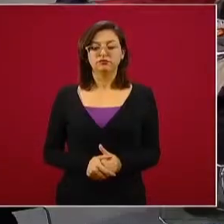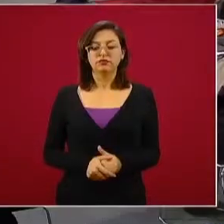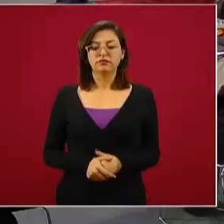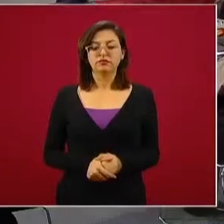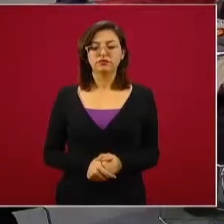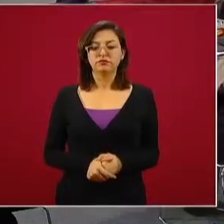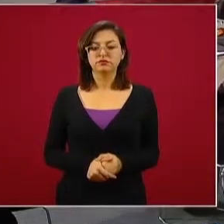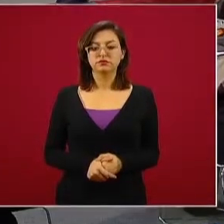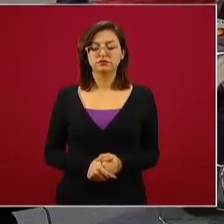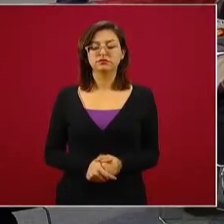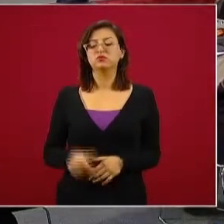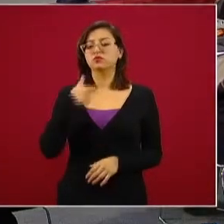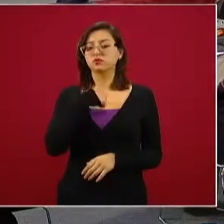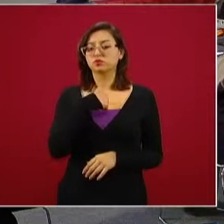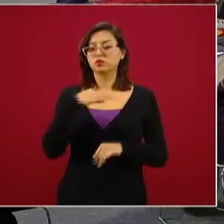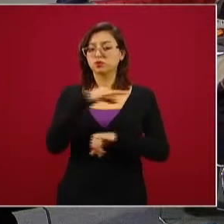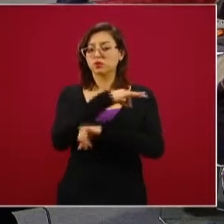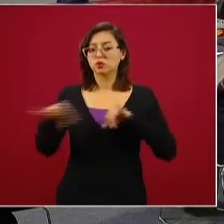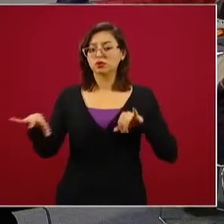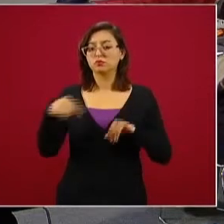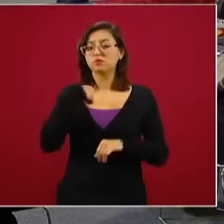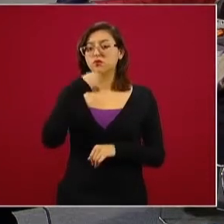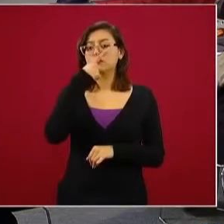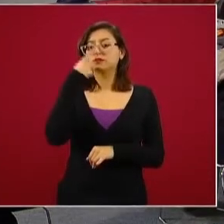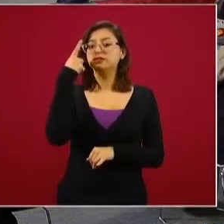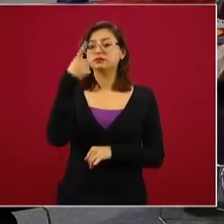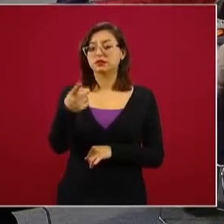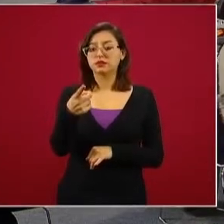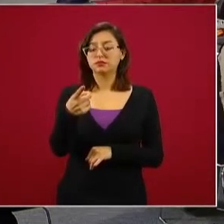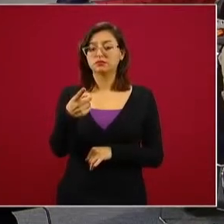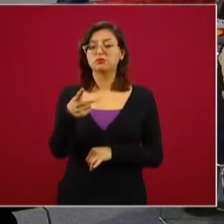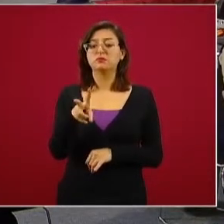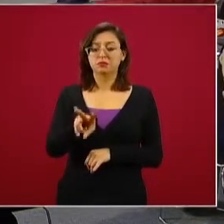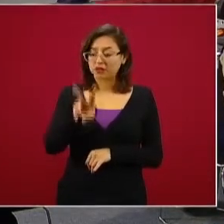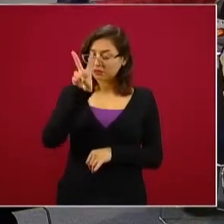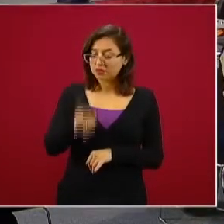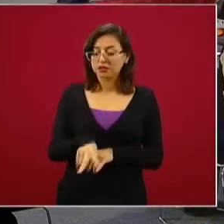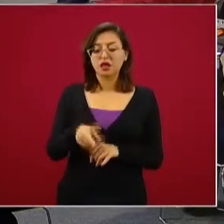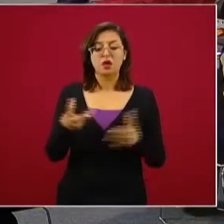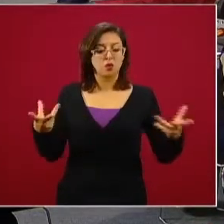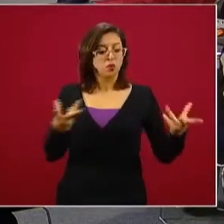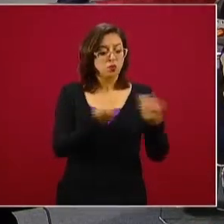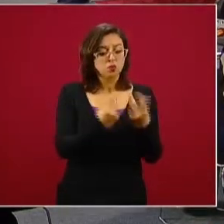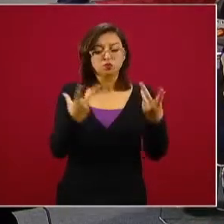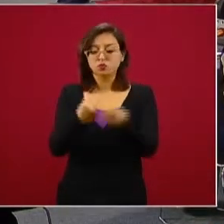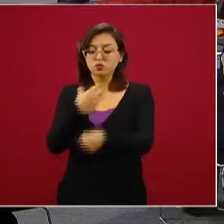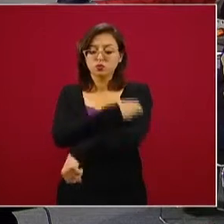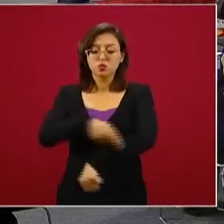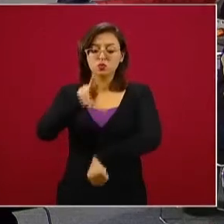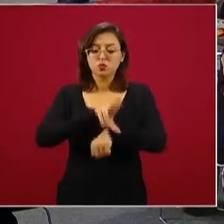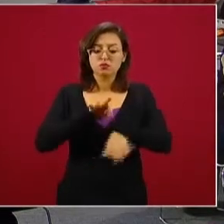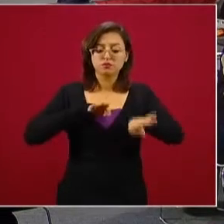resumo que se está trabajando de manera coordinada con